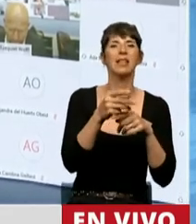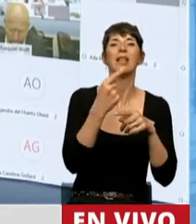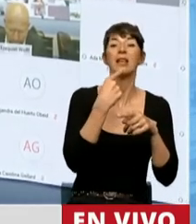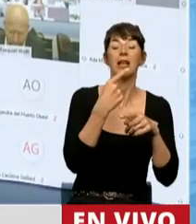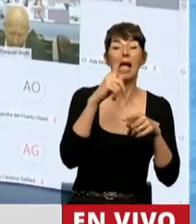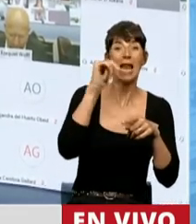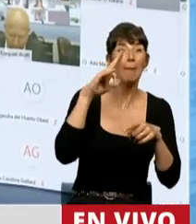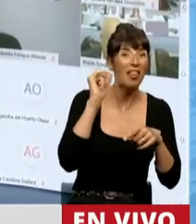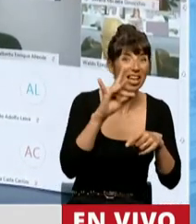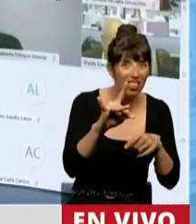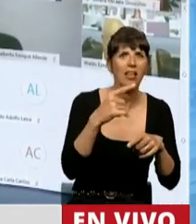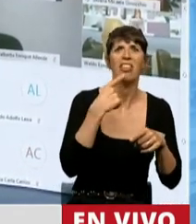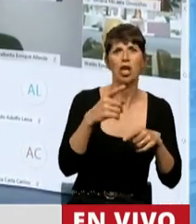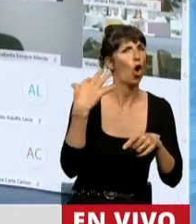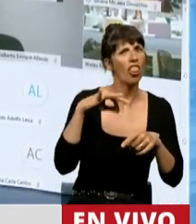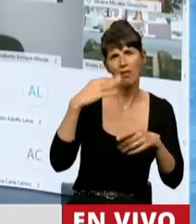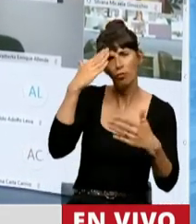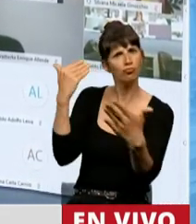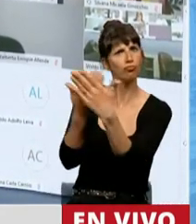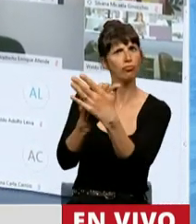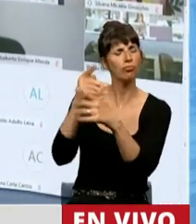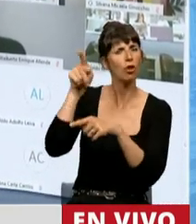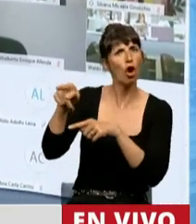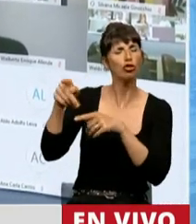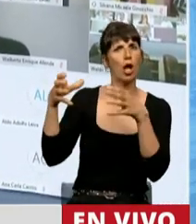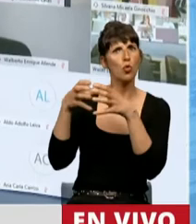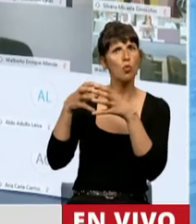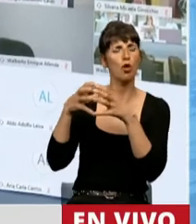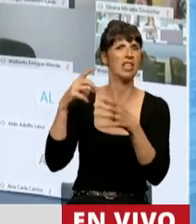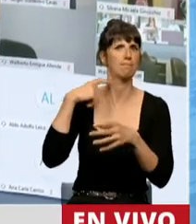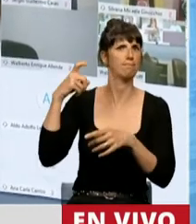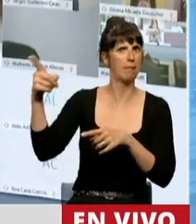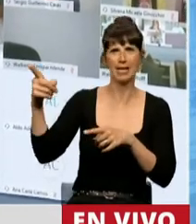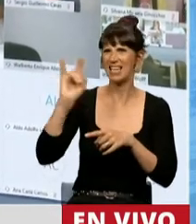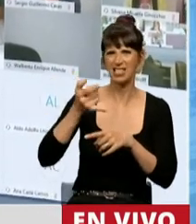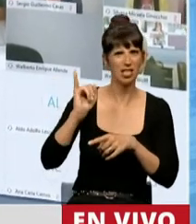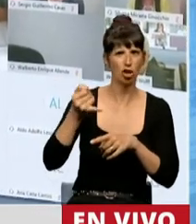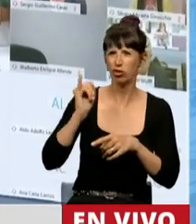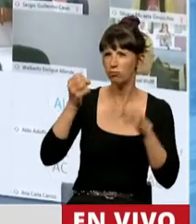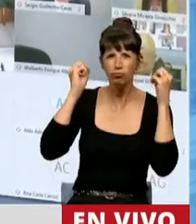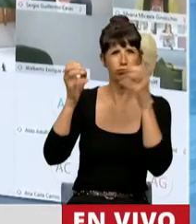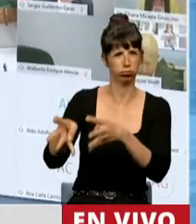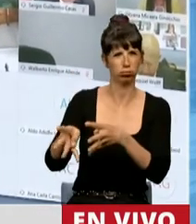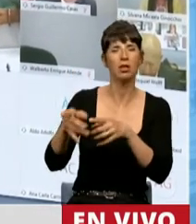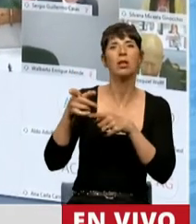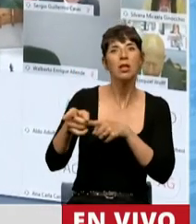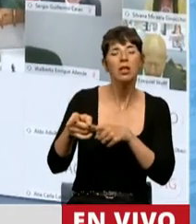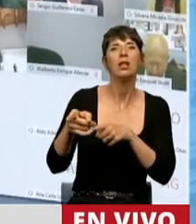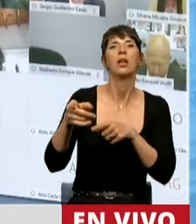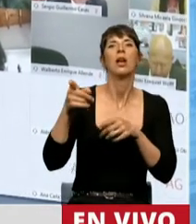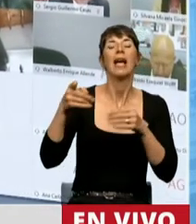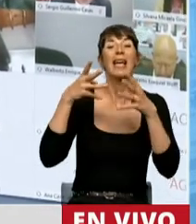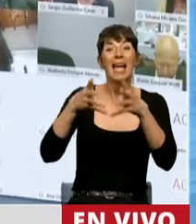necesidad de enfrentar a los españoles. El enfrentamiento se produjo y devino en uno de los grandes éxitos militares de la Guerra de la